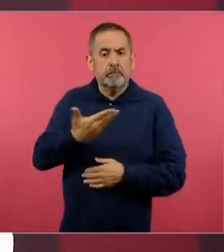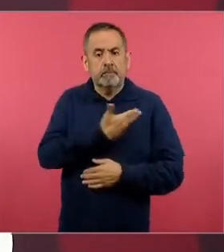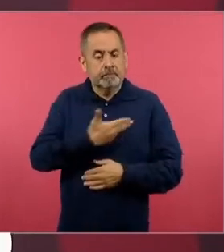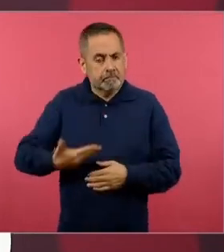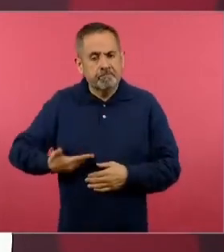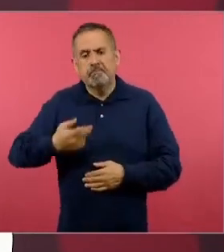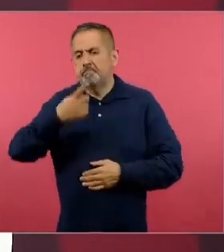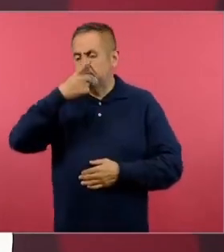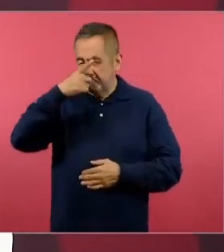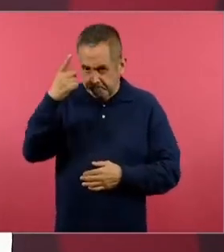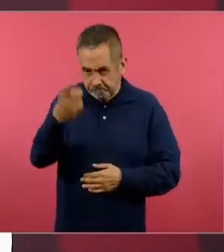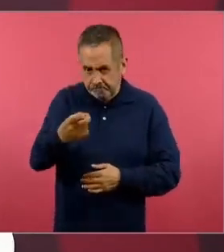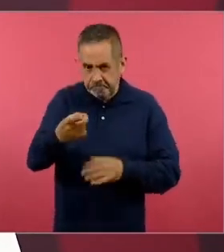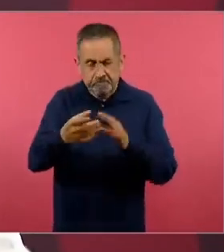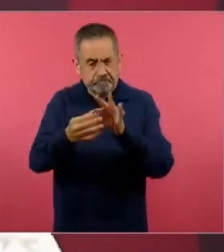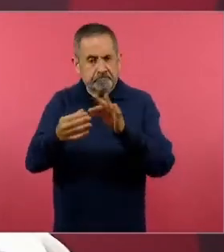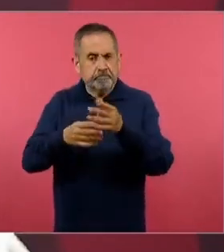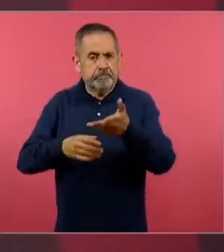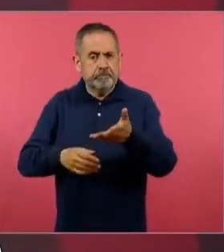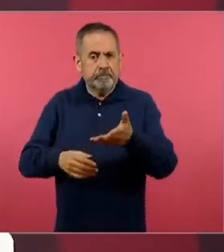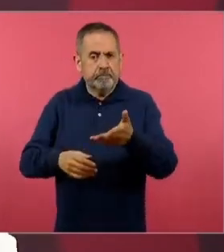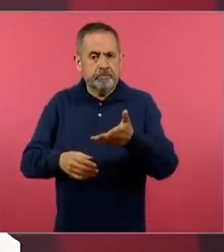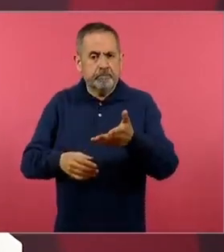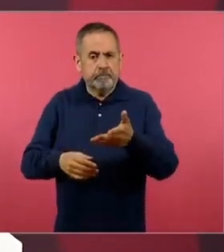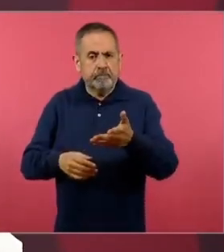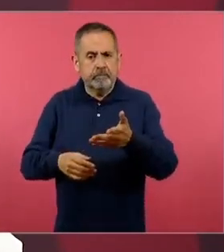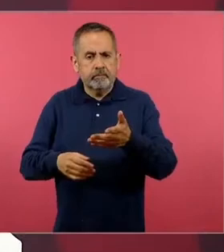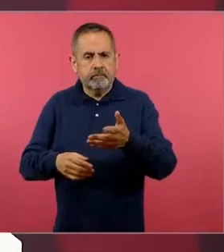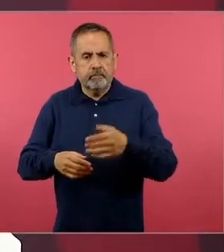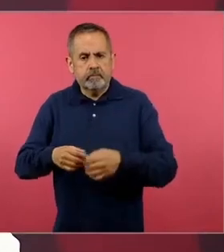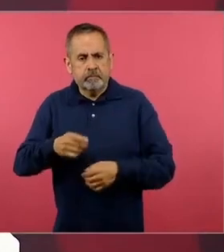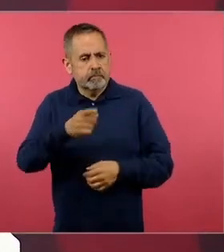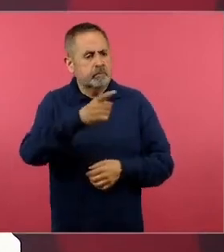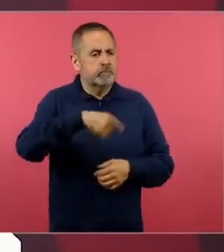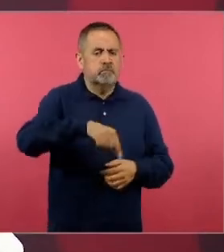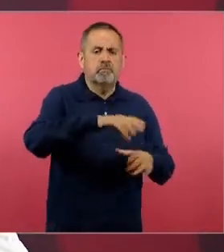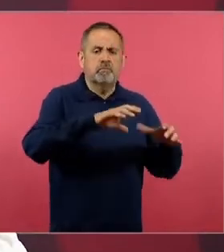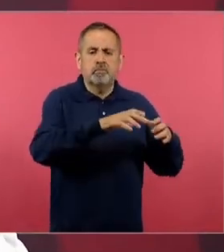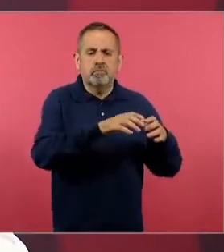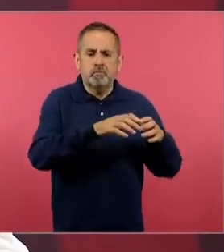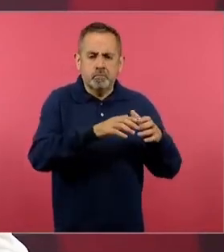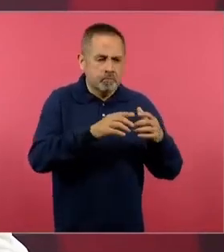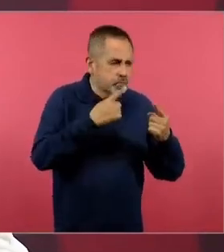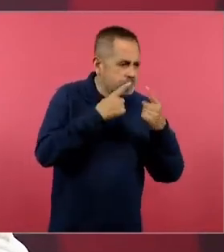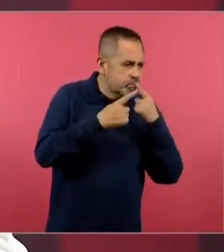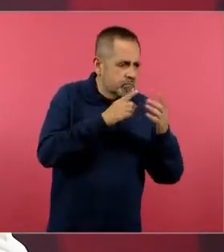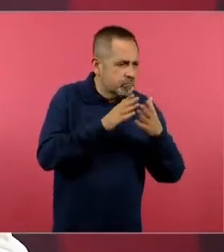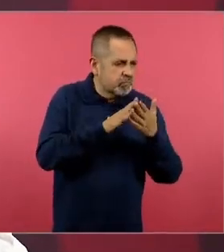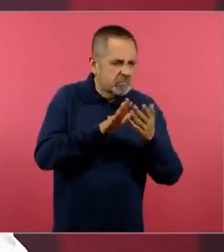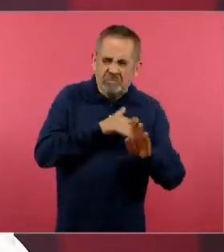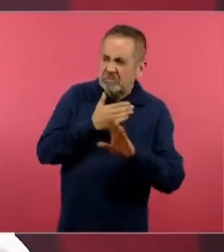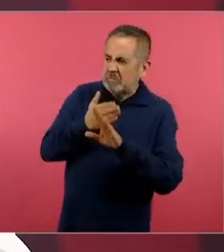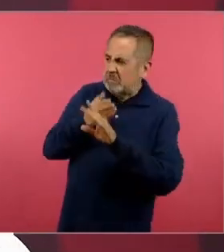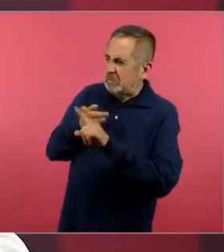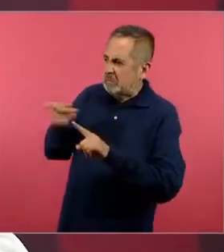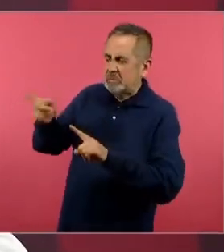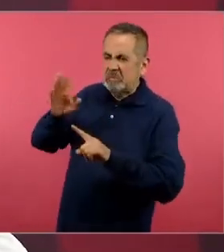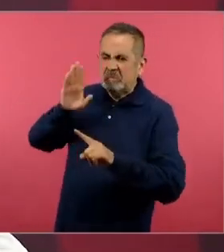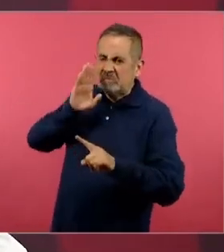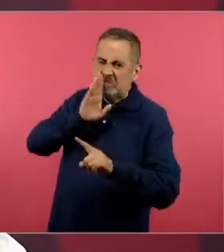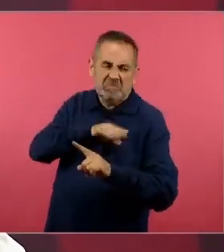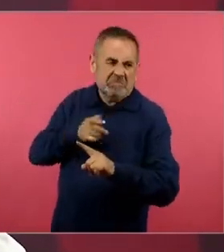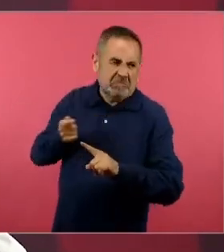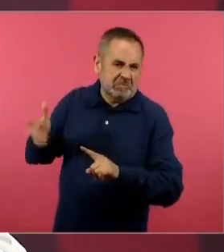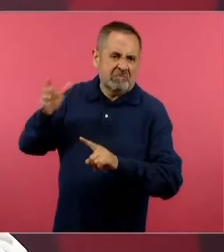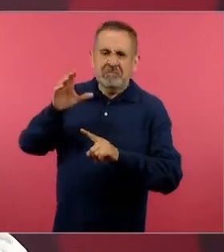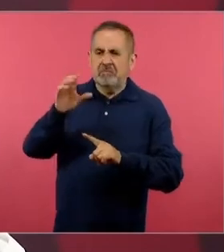hacía mención acerca de esta campaña que se hizo acerca de el comunismo que somos este es